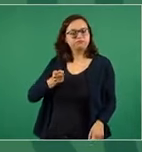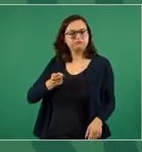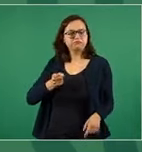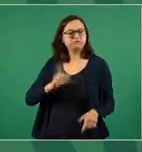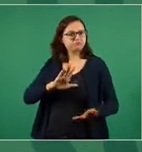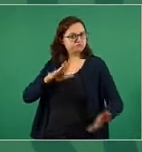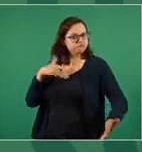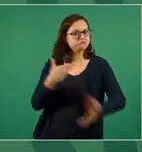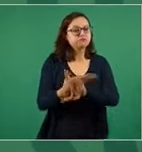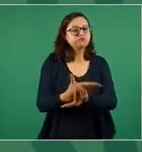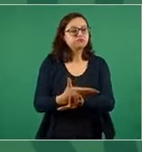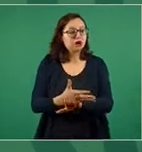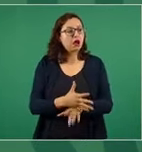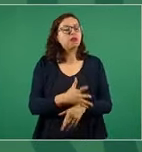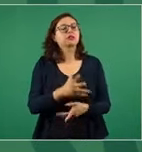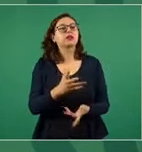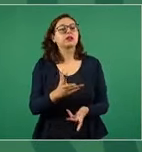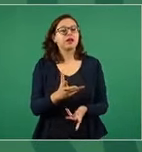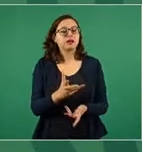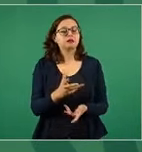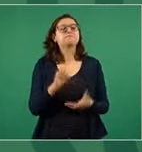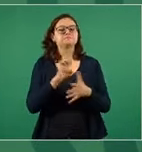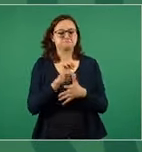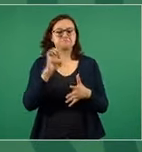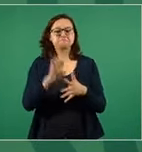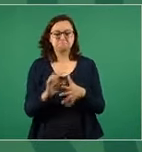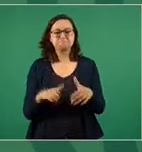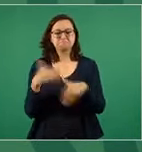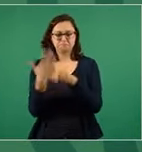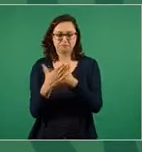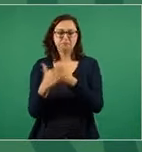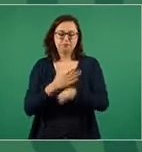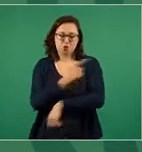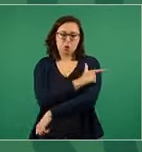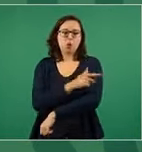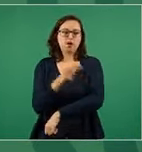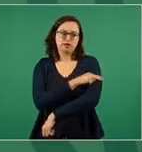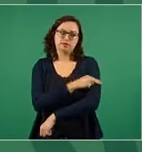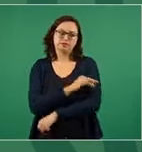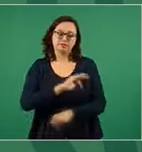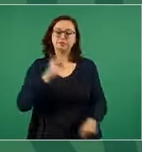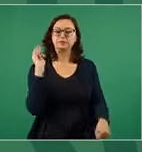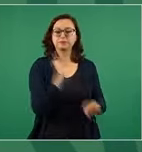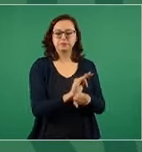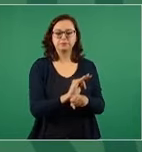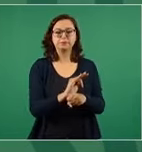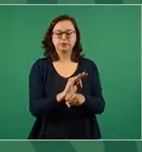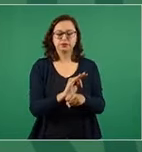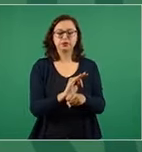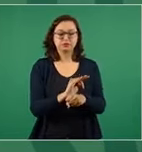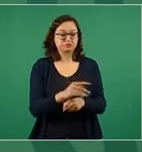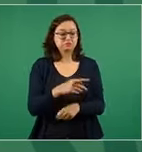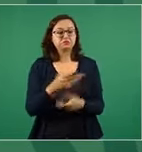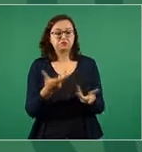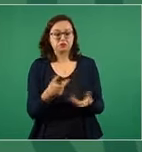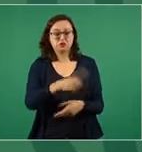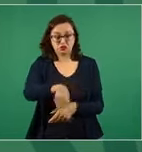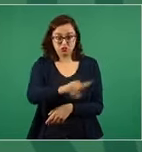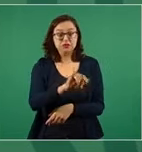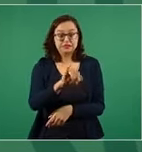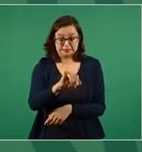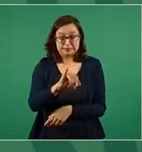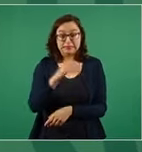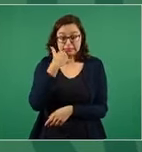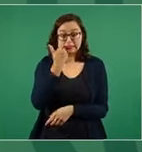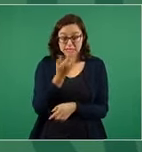Guardia Nacional para proteger a distribuidores, comisionistas